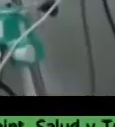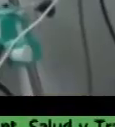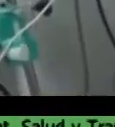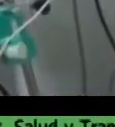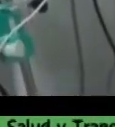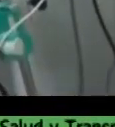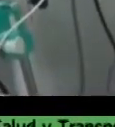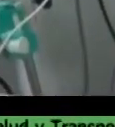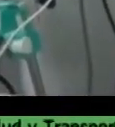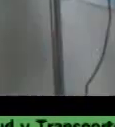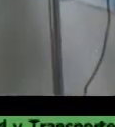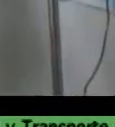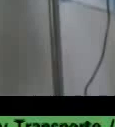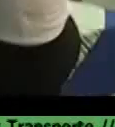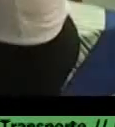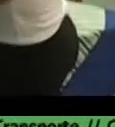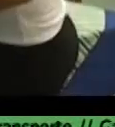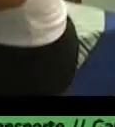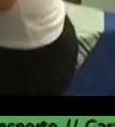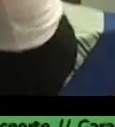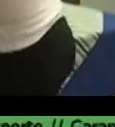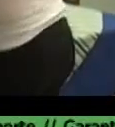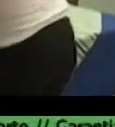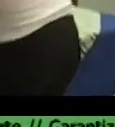sobre la situación de la salud